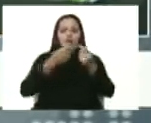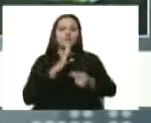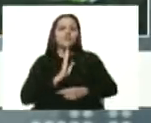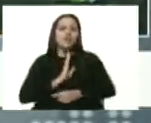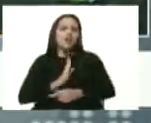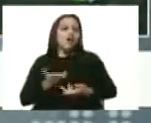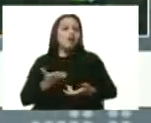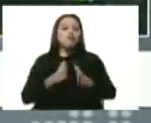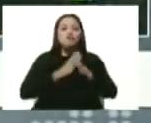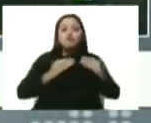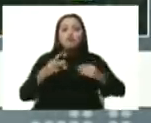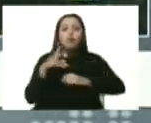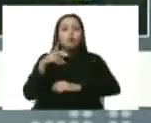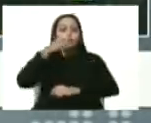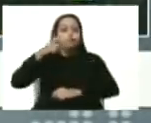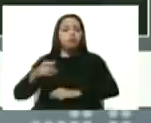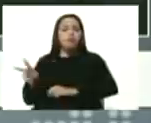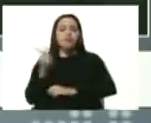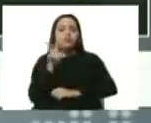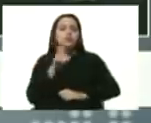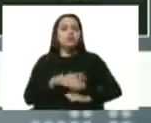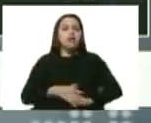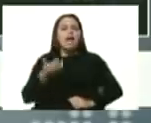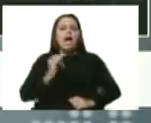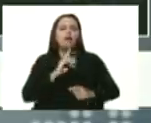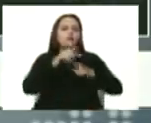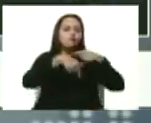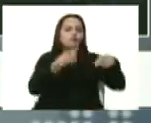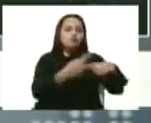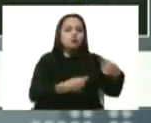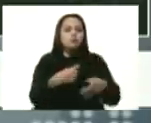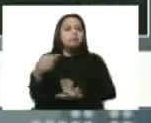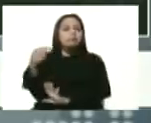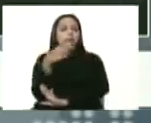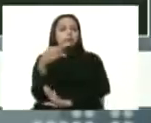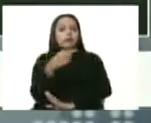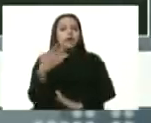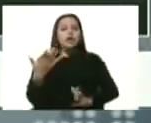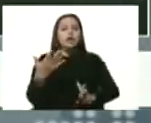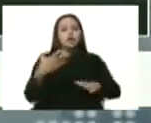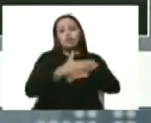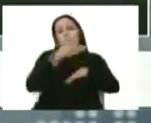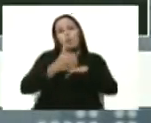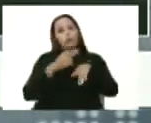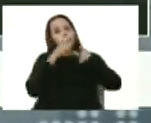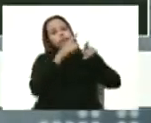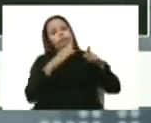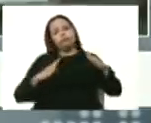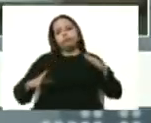Todo el pueblo de Venezuela ha estado afectada por medidas coercitivas unilaterales,